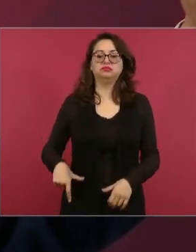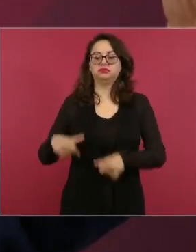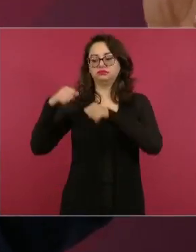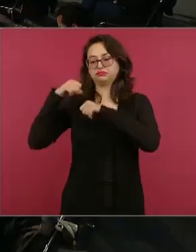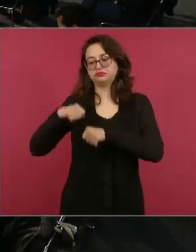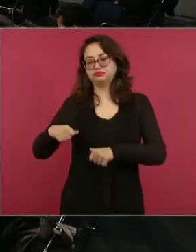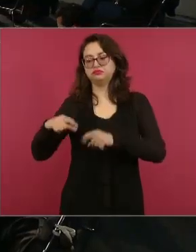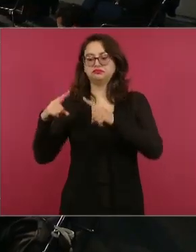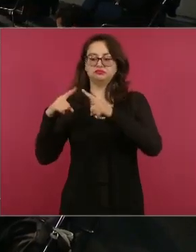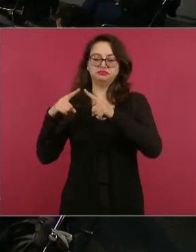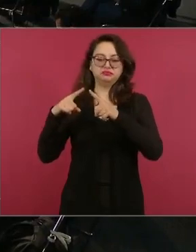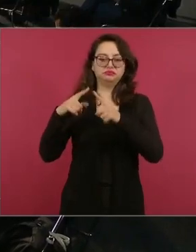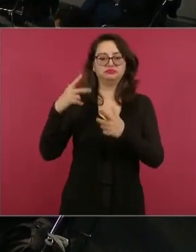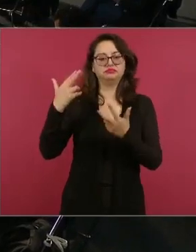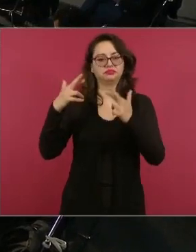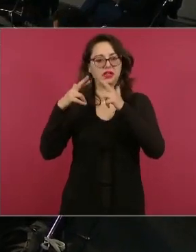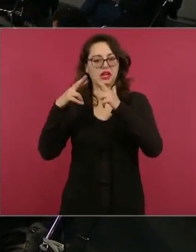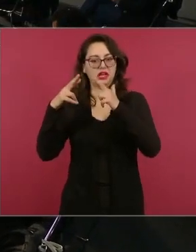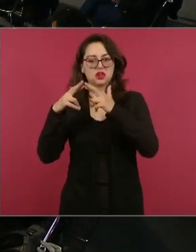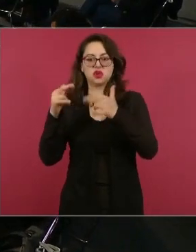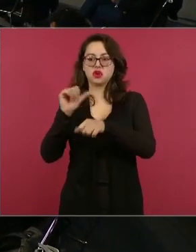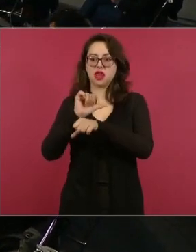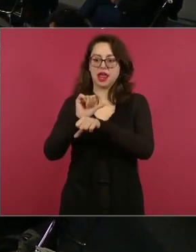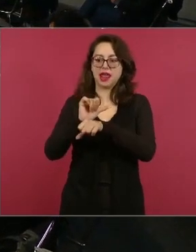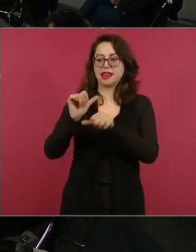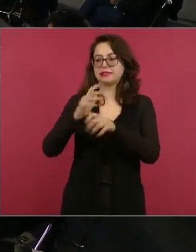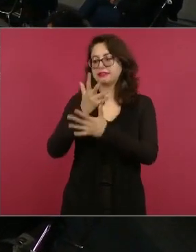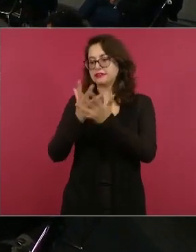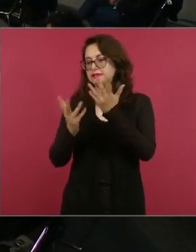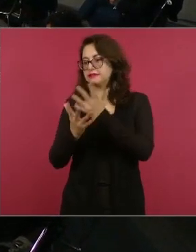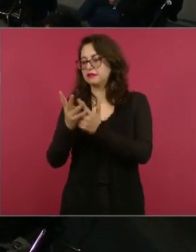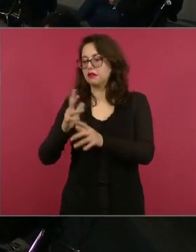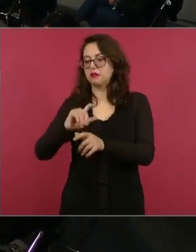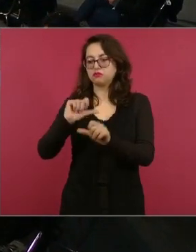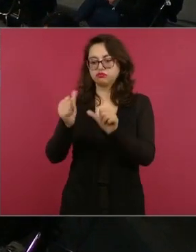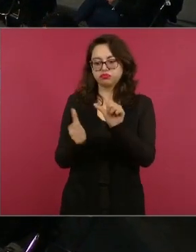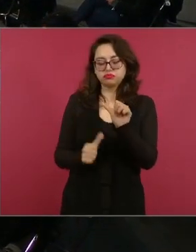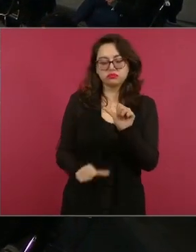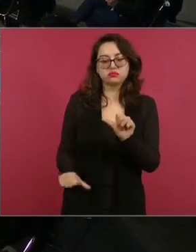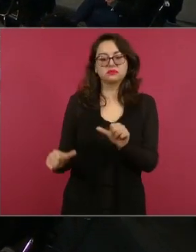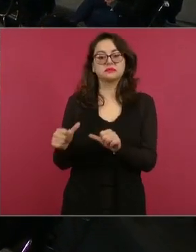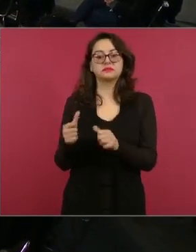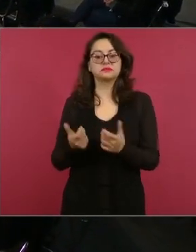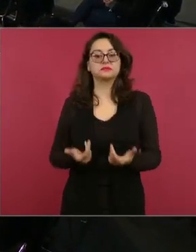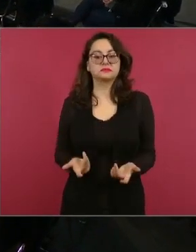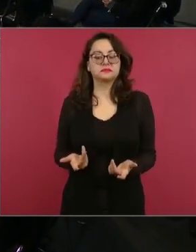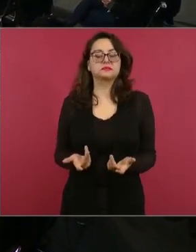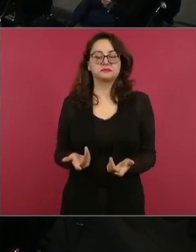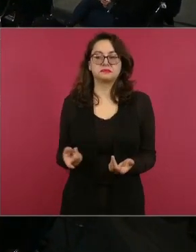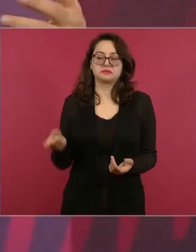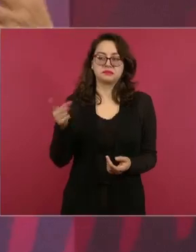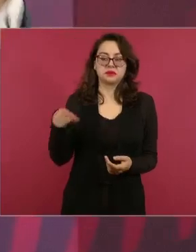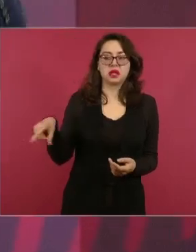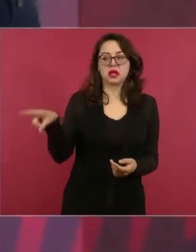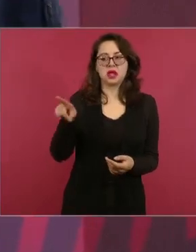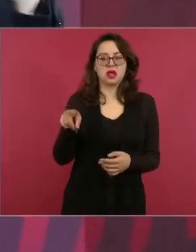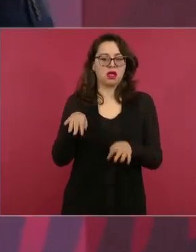sacerdotes y a los artistas y a los artesanos, a los que